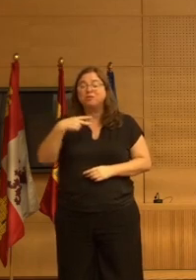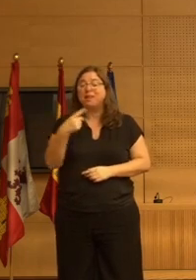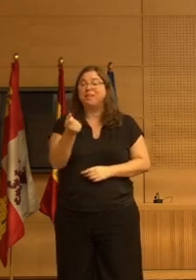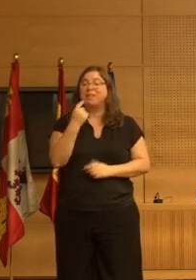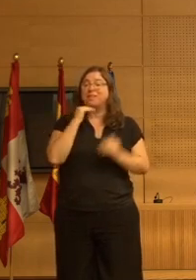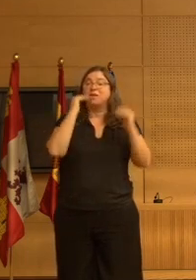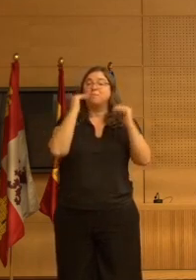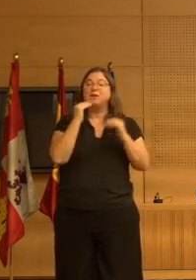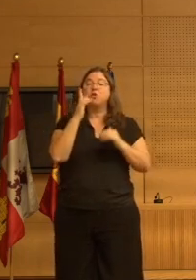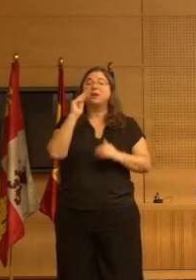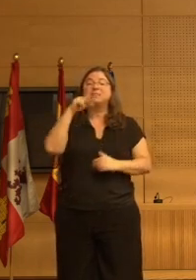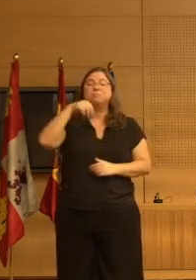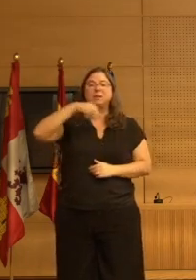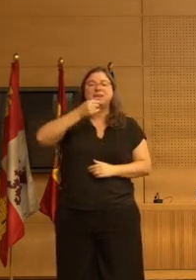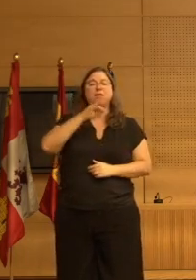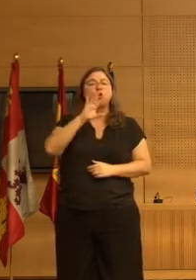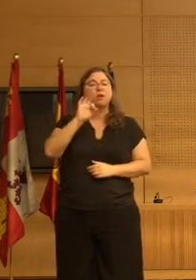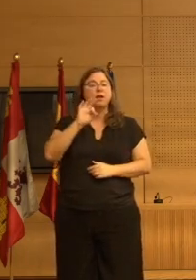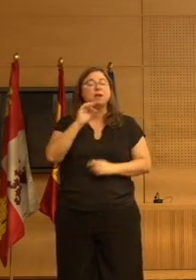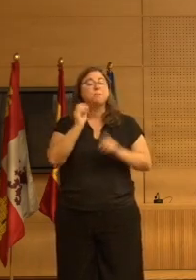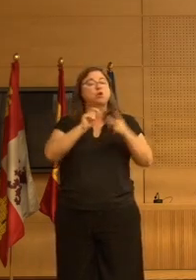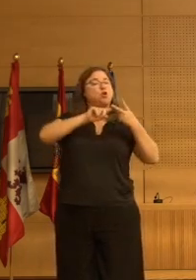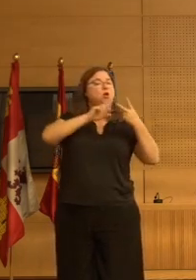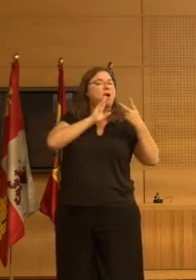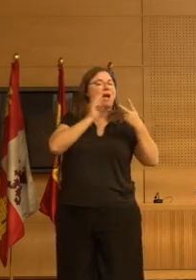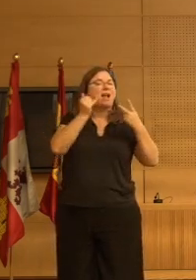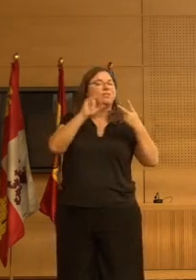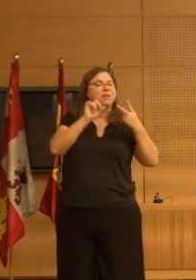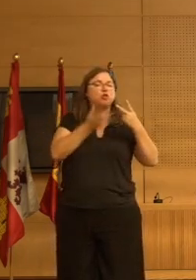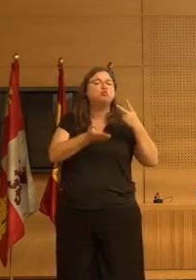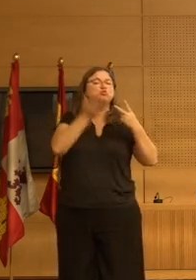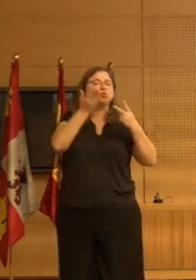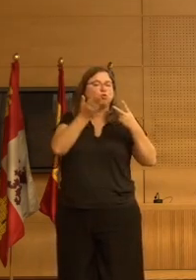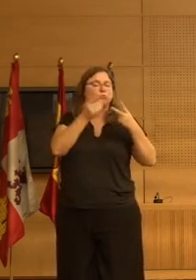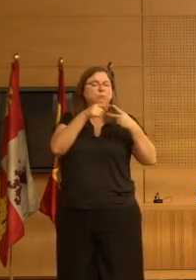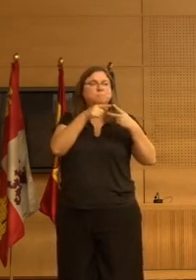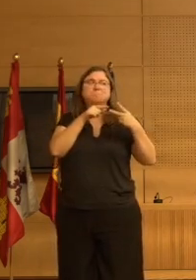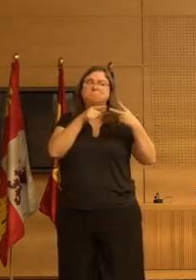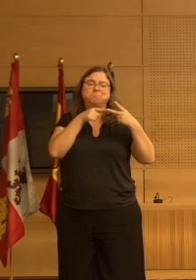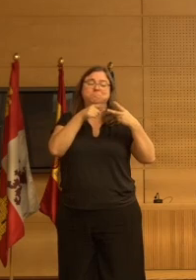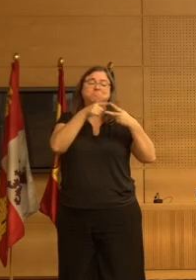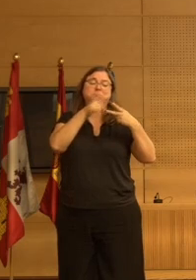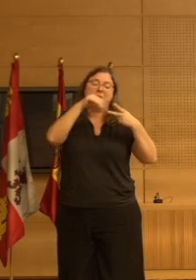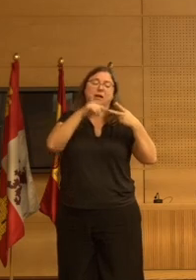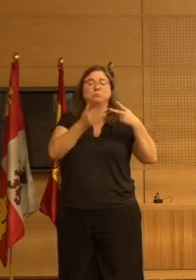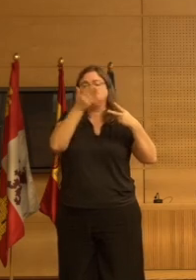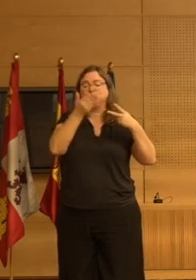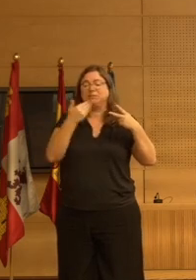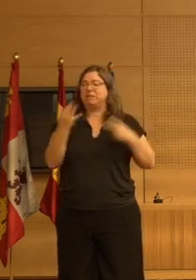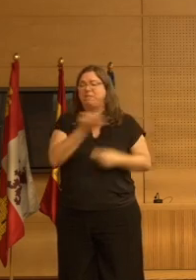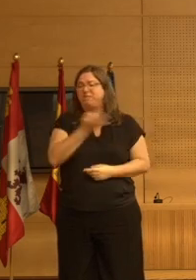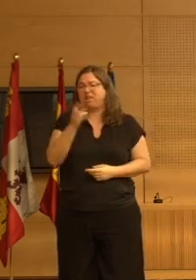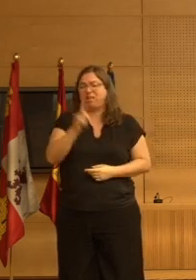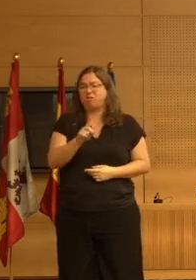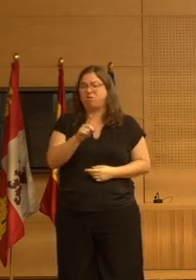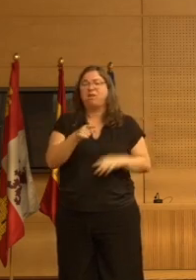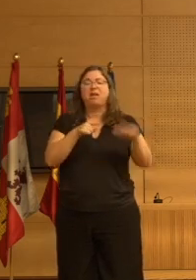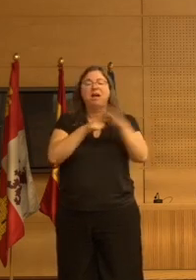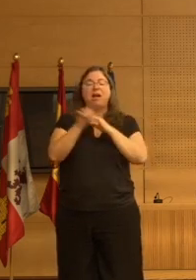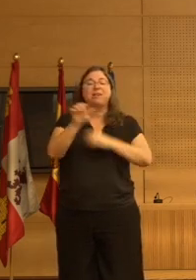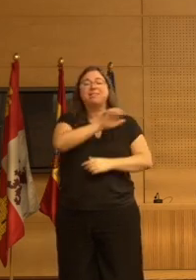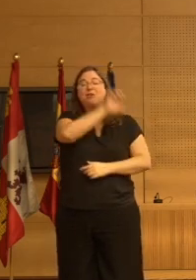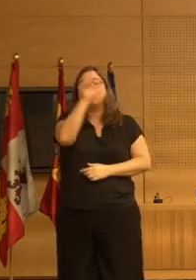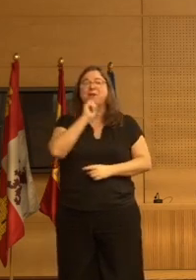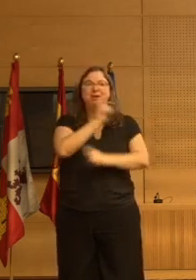risperidona sin embargo sube el de aloperidol es decir no parece que eso haya sido muy eficaz aquí la agencia europea hace su